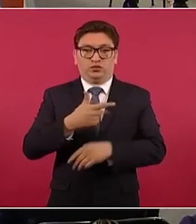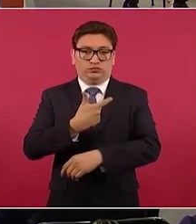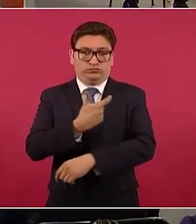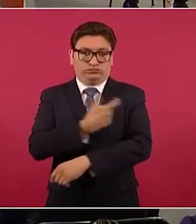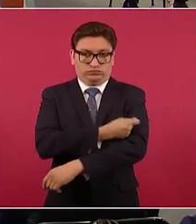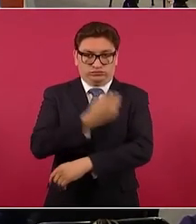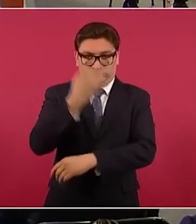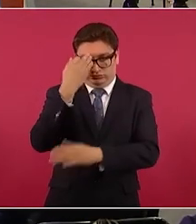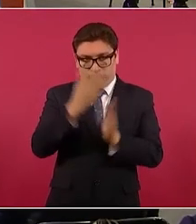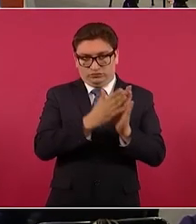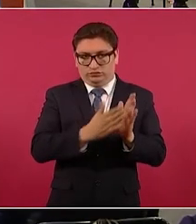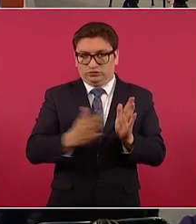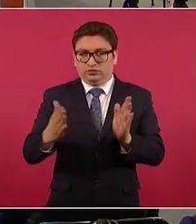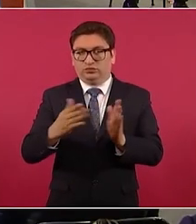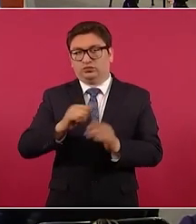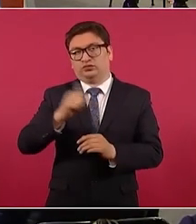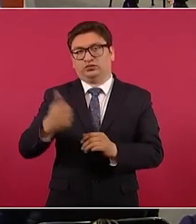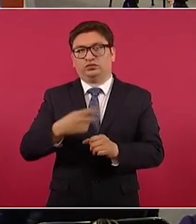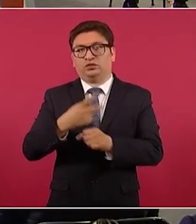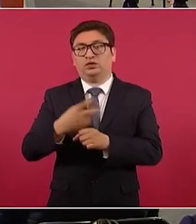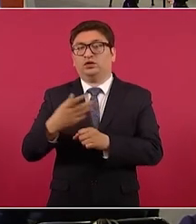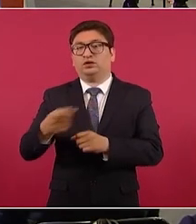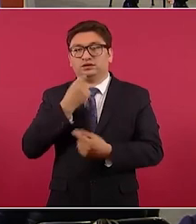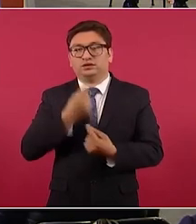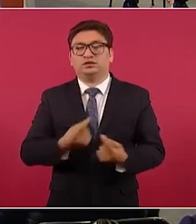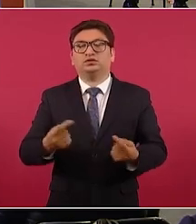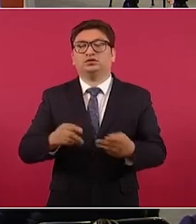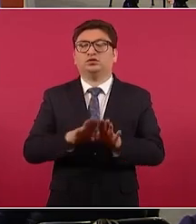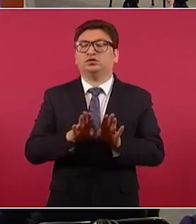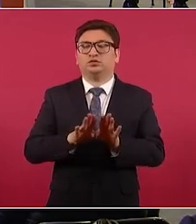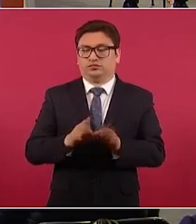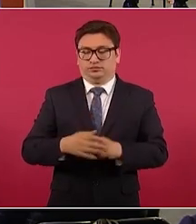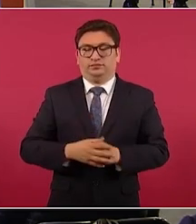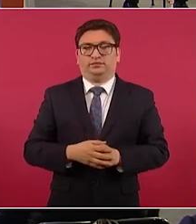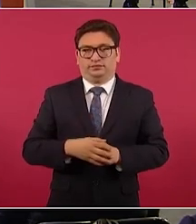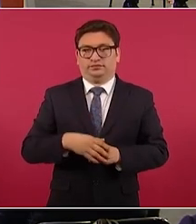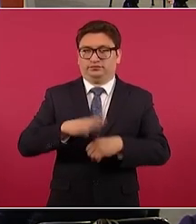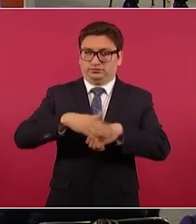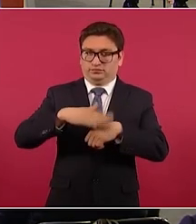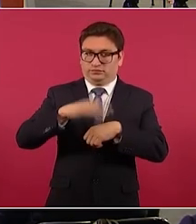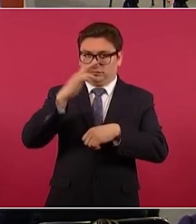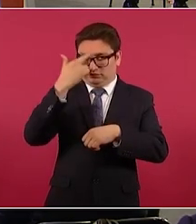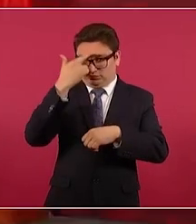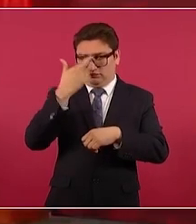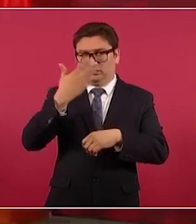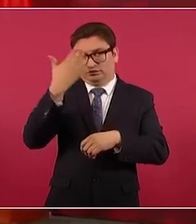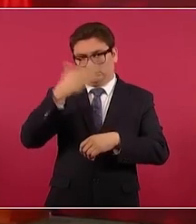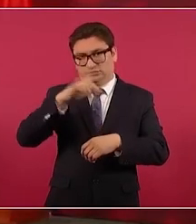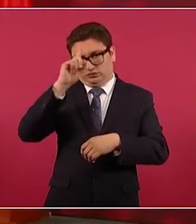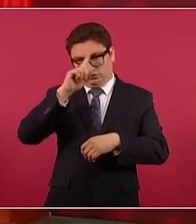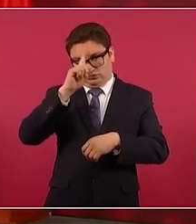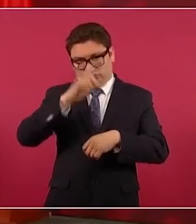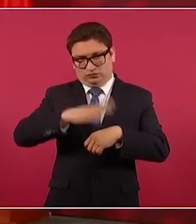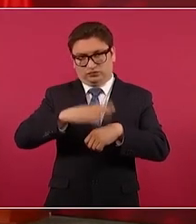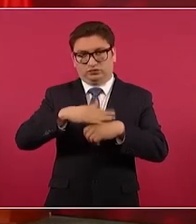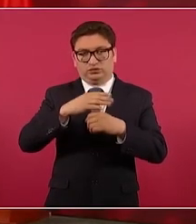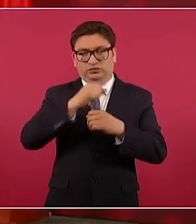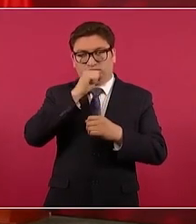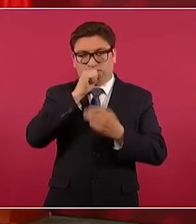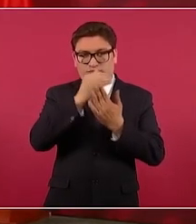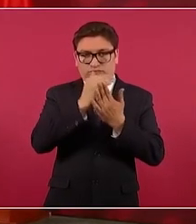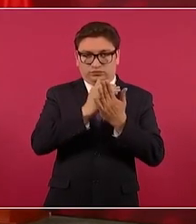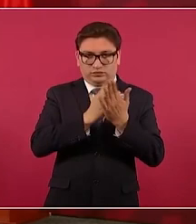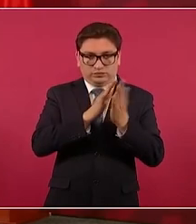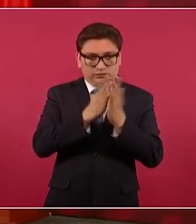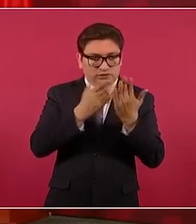para las personas menores y queremos recordarles que la recomendación técnica está en nuestra guía técnica